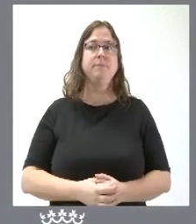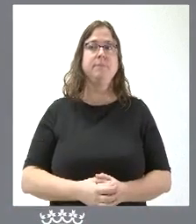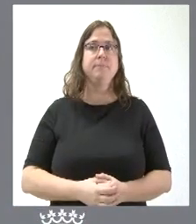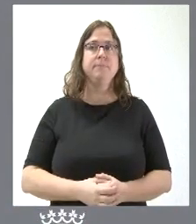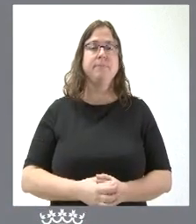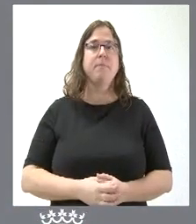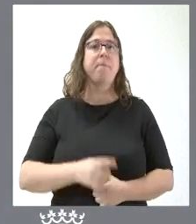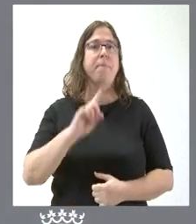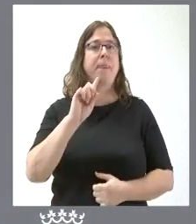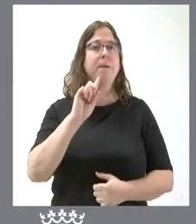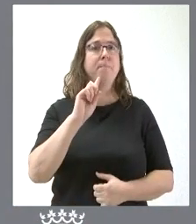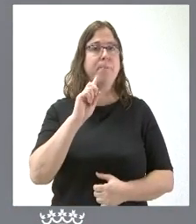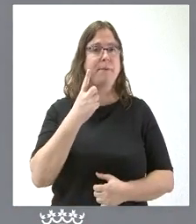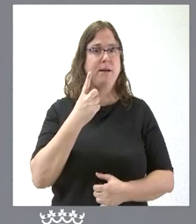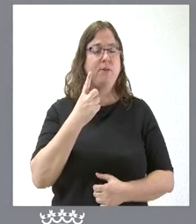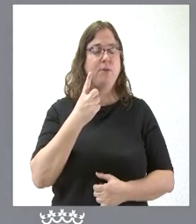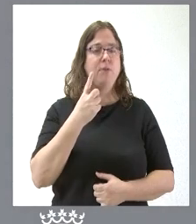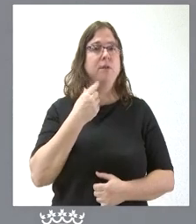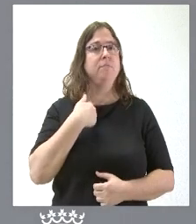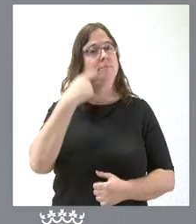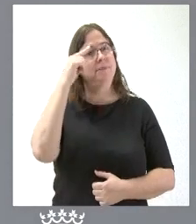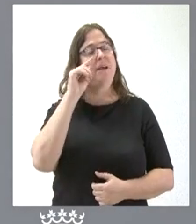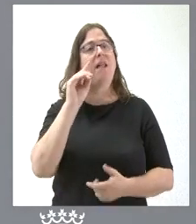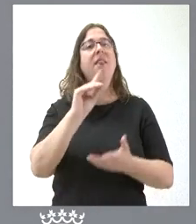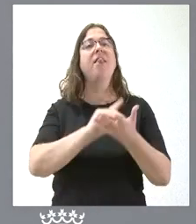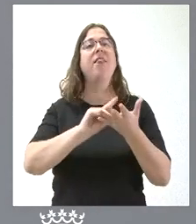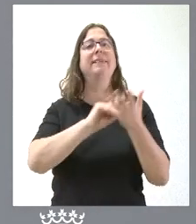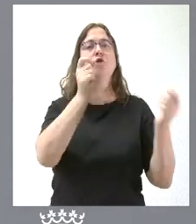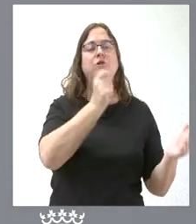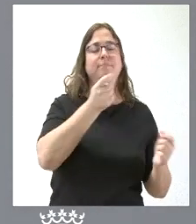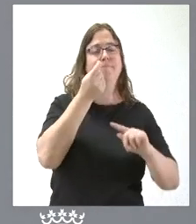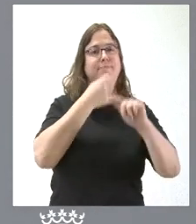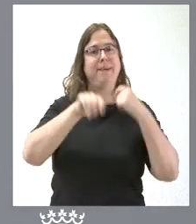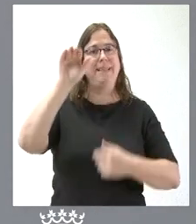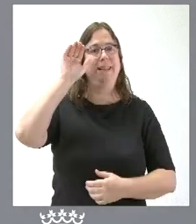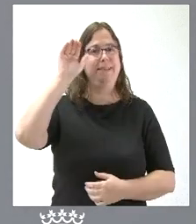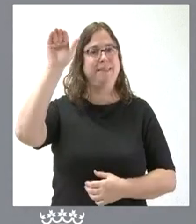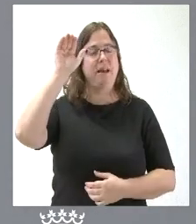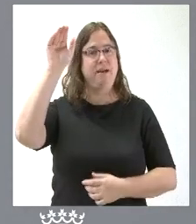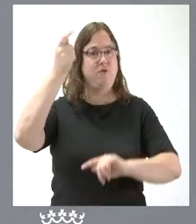en primer lugar se han conocido los datos de exportaciones correspondientes al mes de